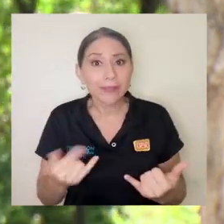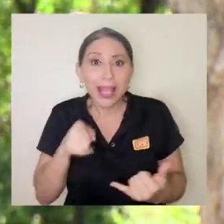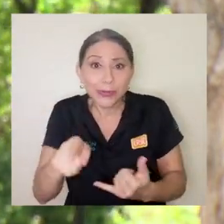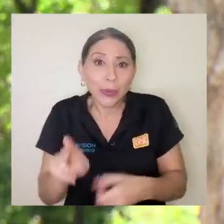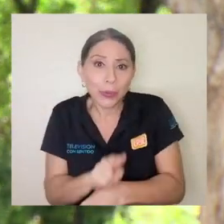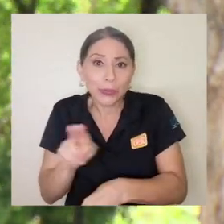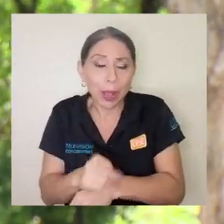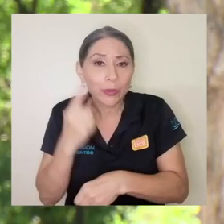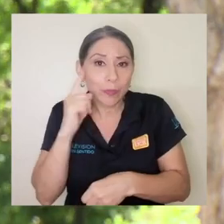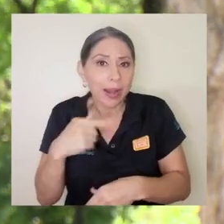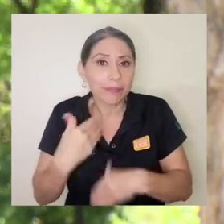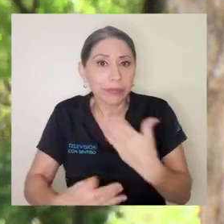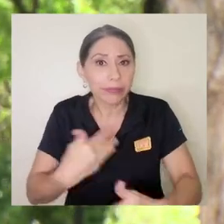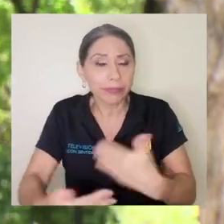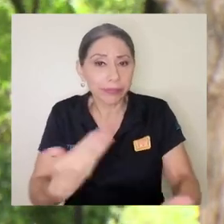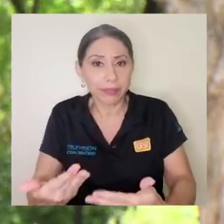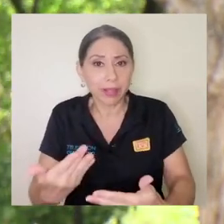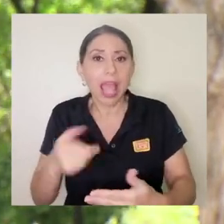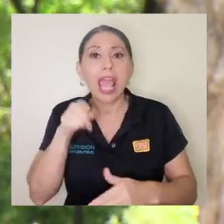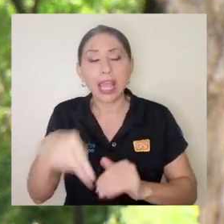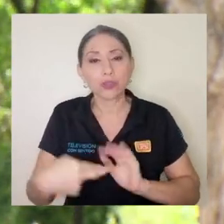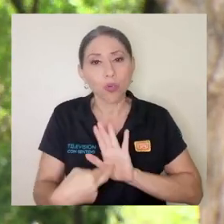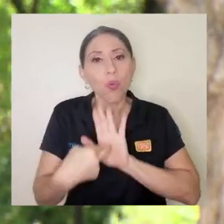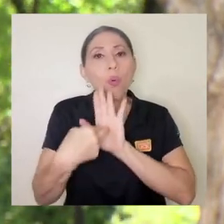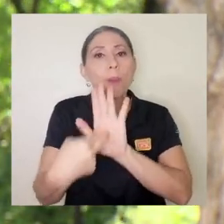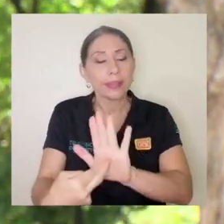Entonces, eso también ha representado todo un ajuste